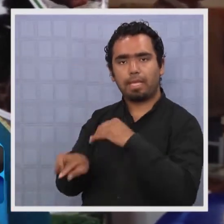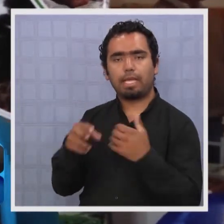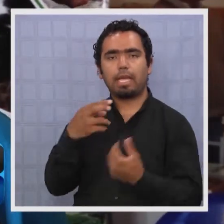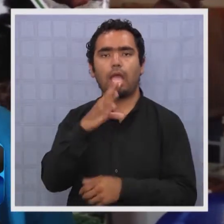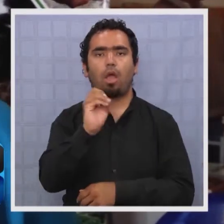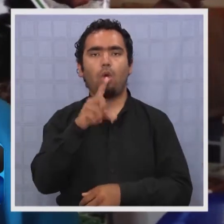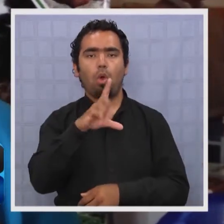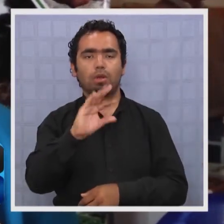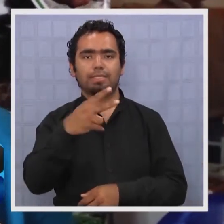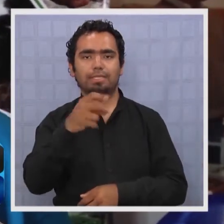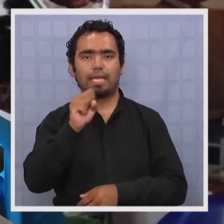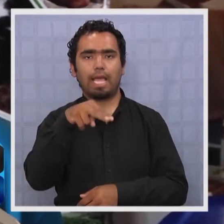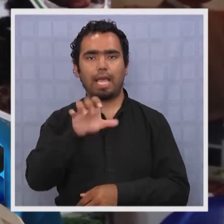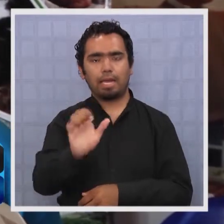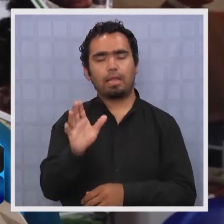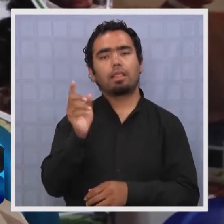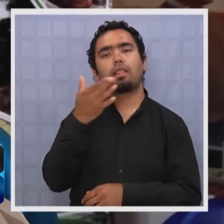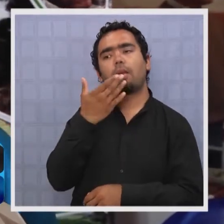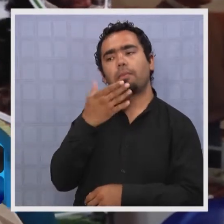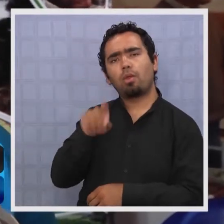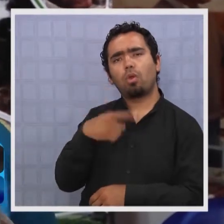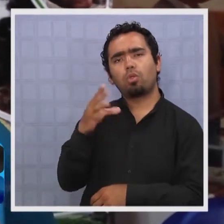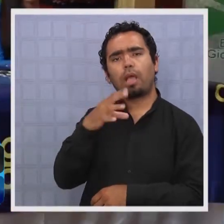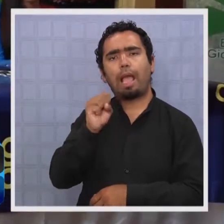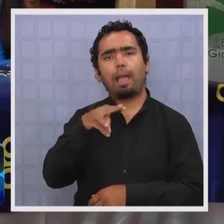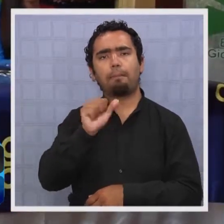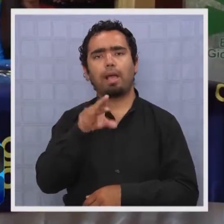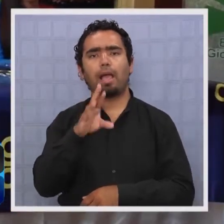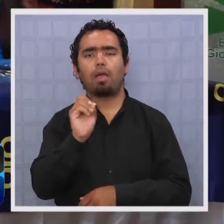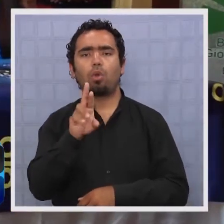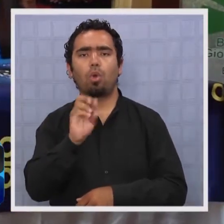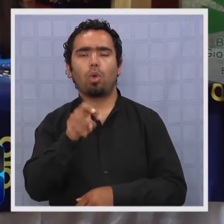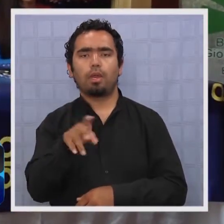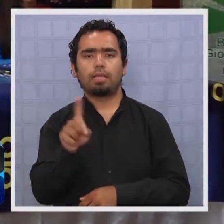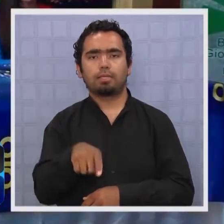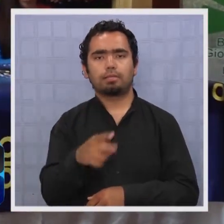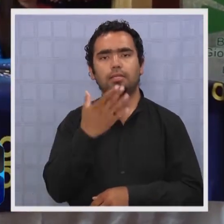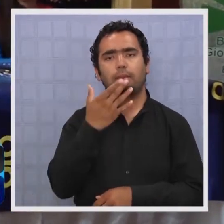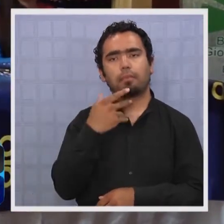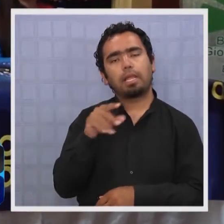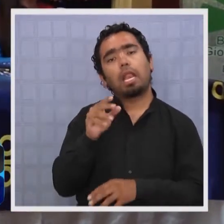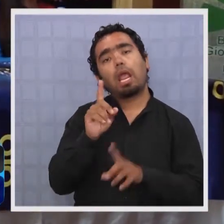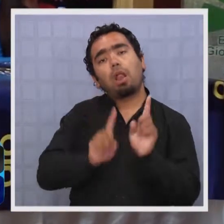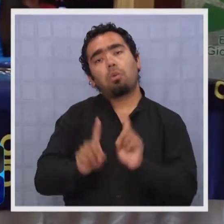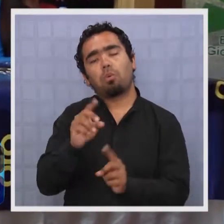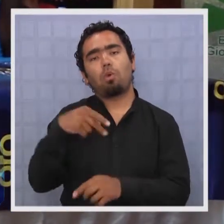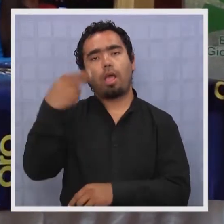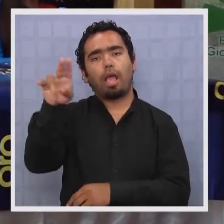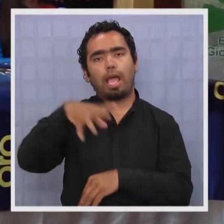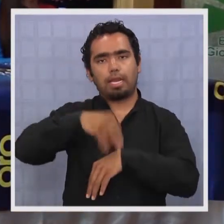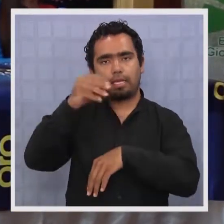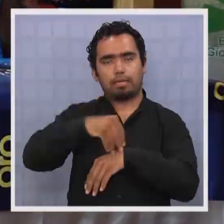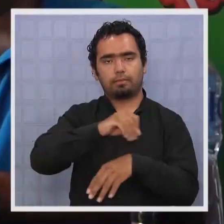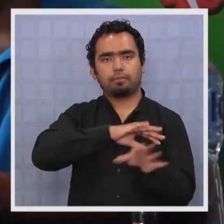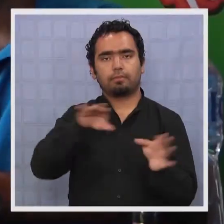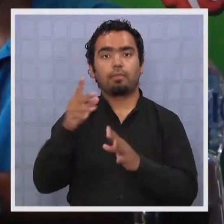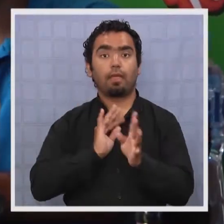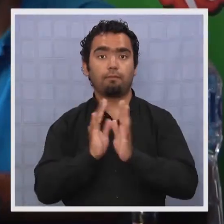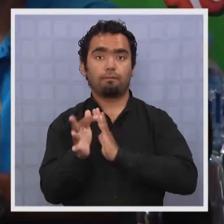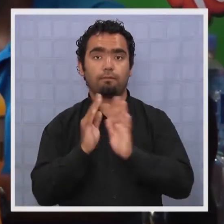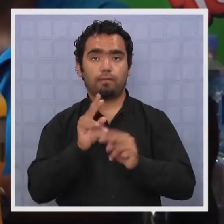Colchanes, la región de Camarones, la comuna de Camarones, el Valle de Cotpa y la gente de Arica, que viene a vender sus productos.